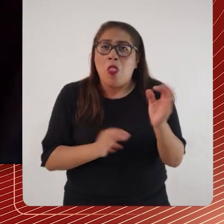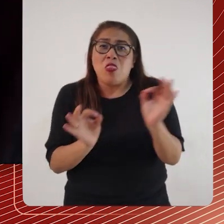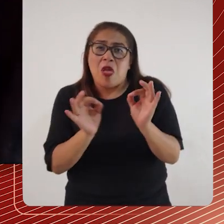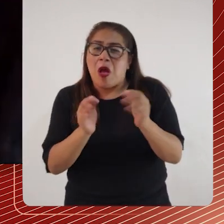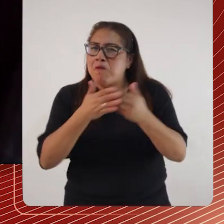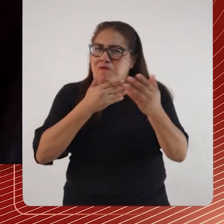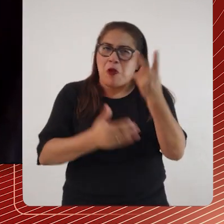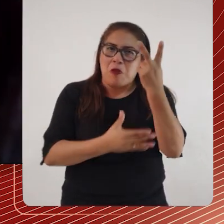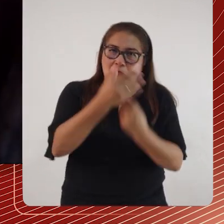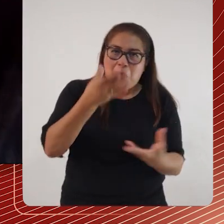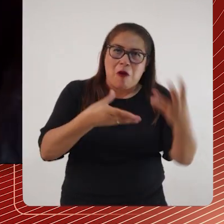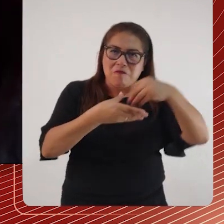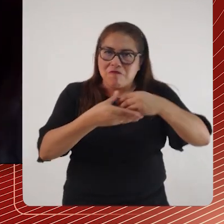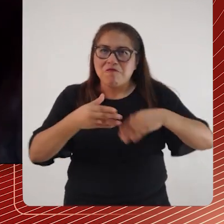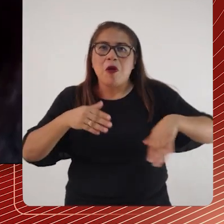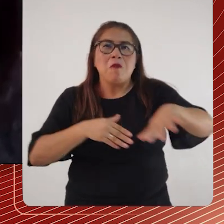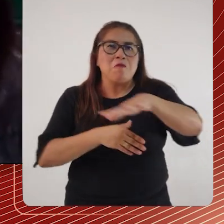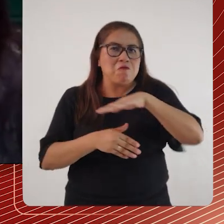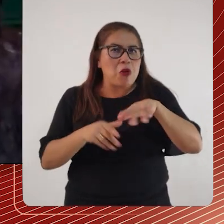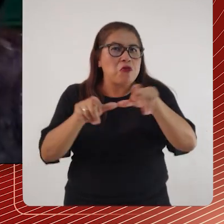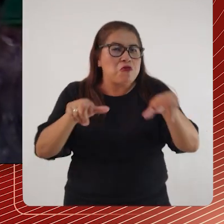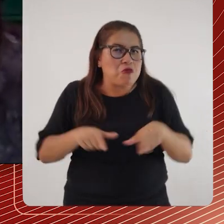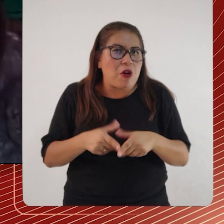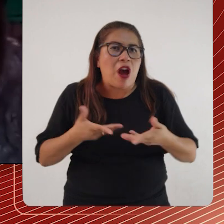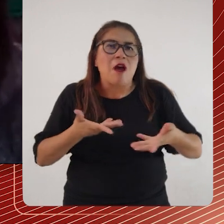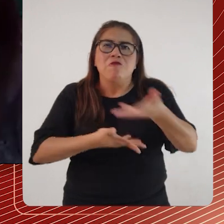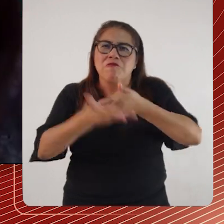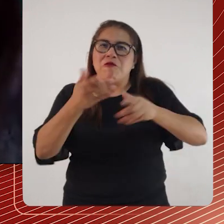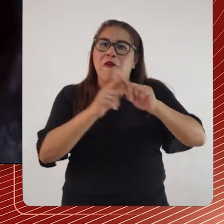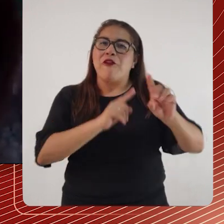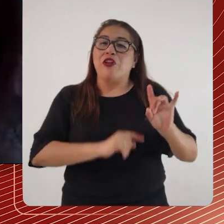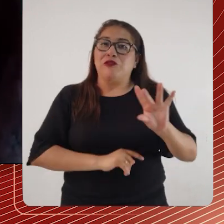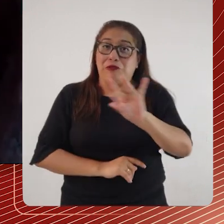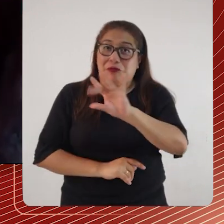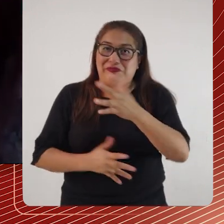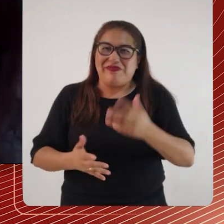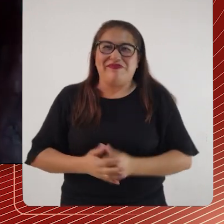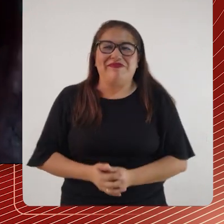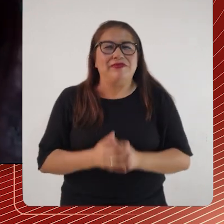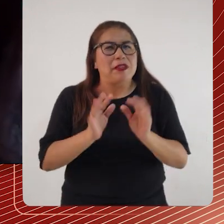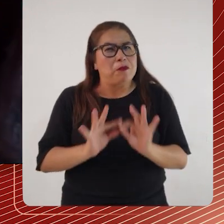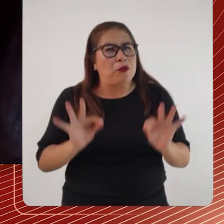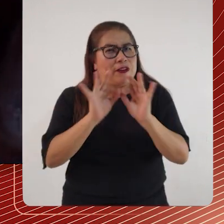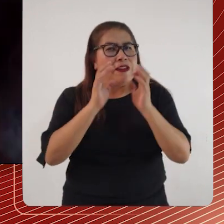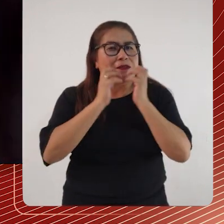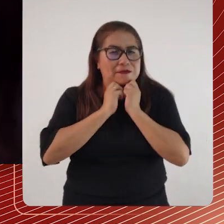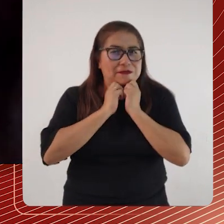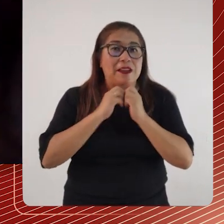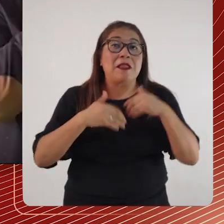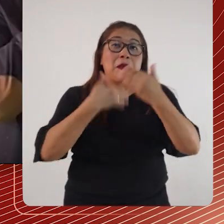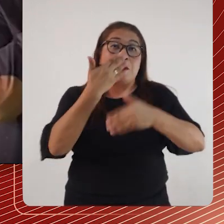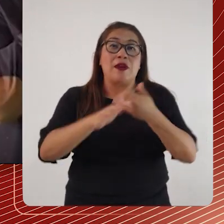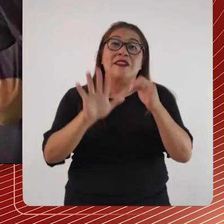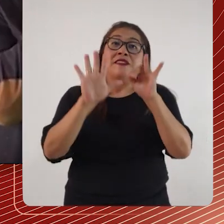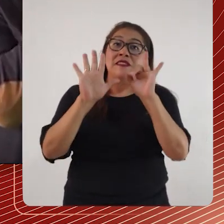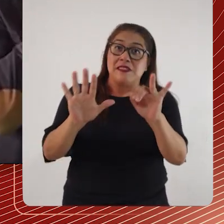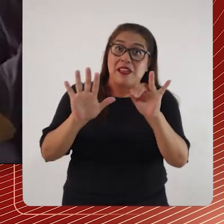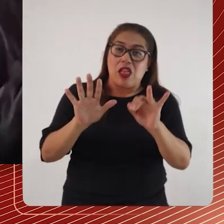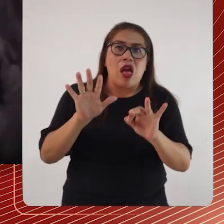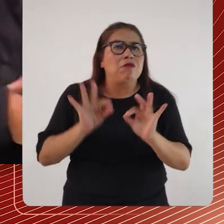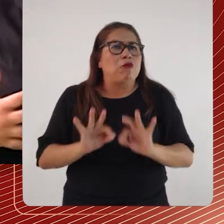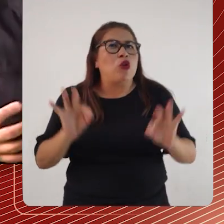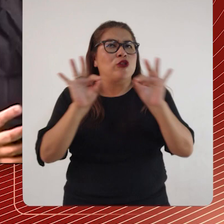personas con y sin discapacidad en un mismo espacio y tiempo, valorando la diversidad. Así se logró